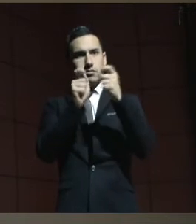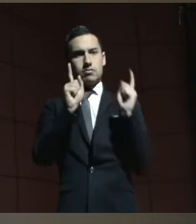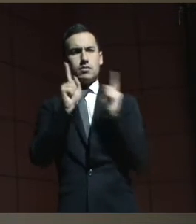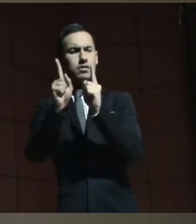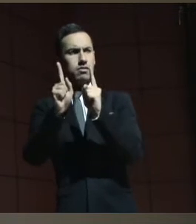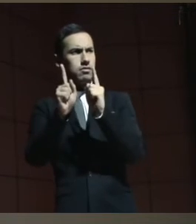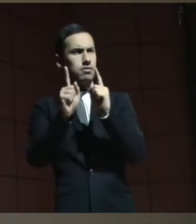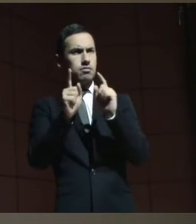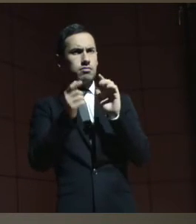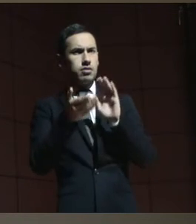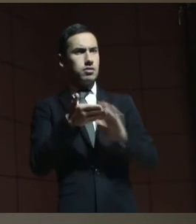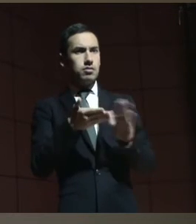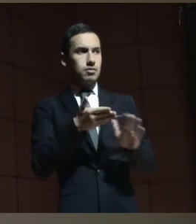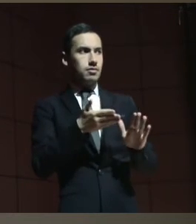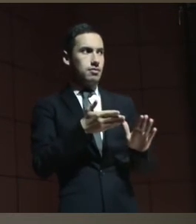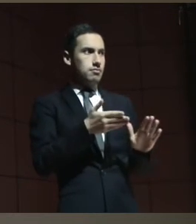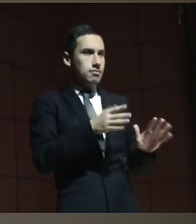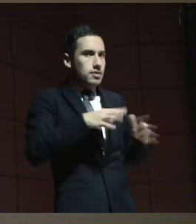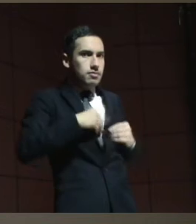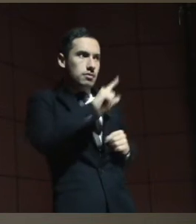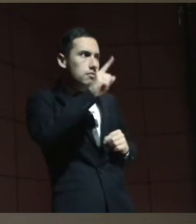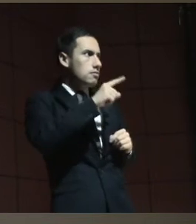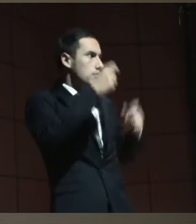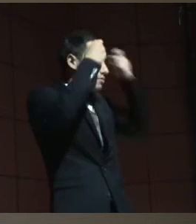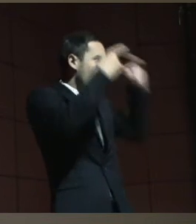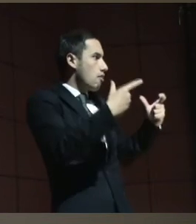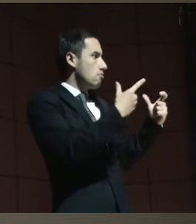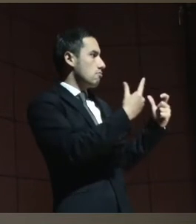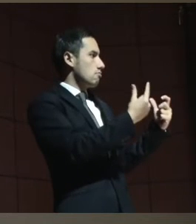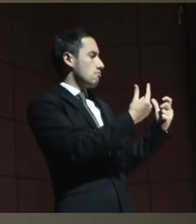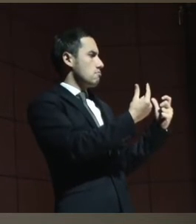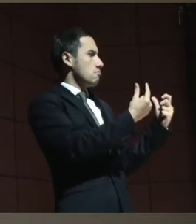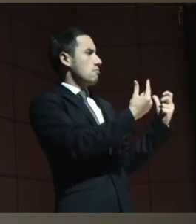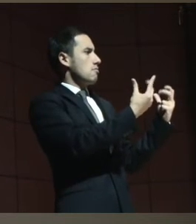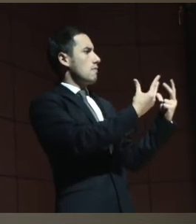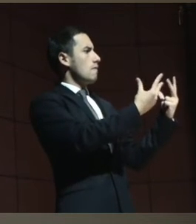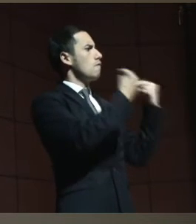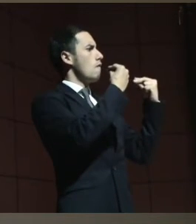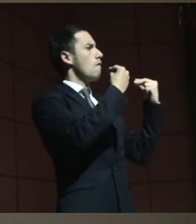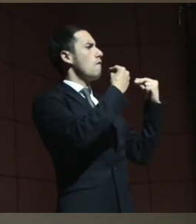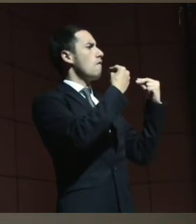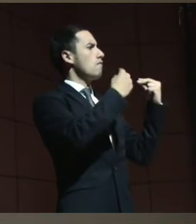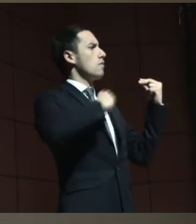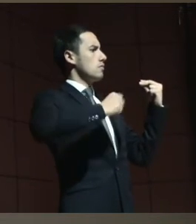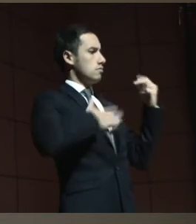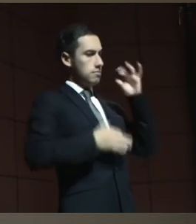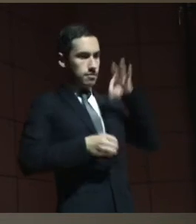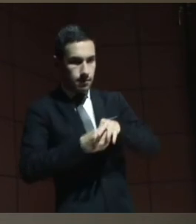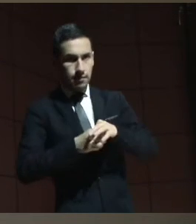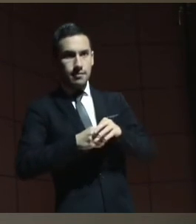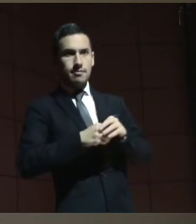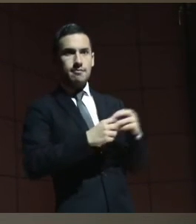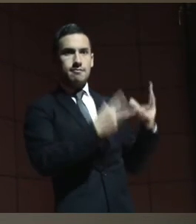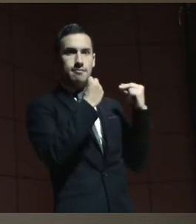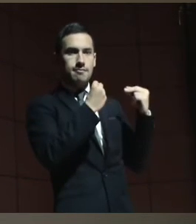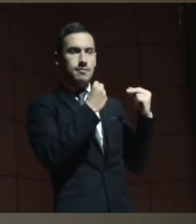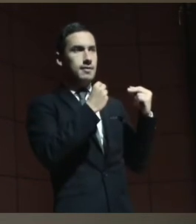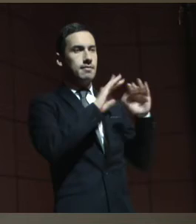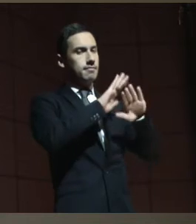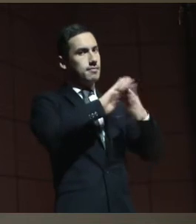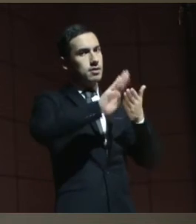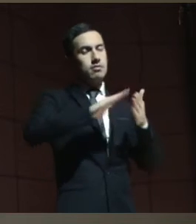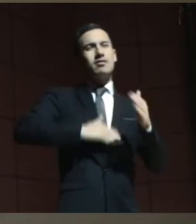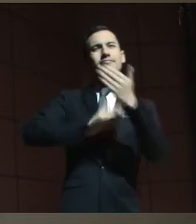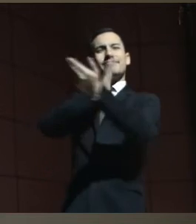acepta que el Estado le niegue el derecho a votar y llega a la Corte